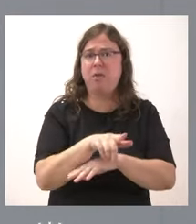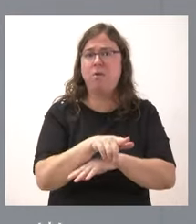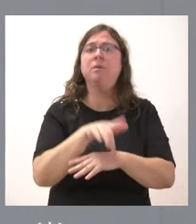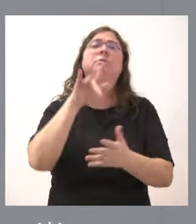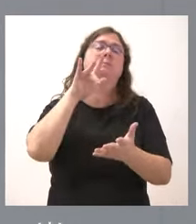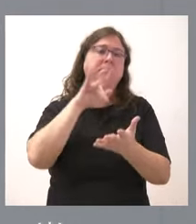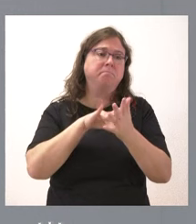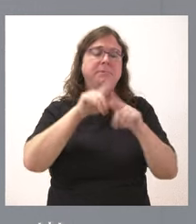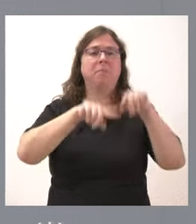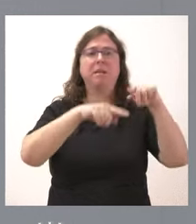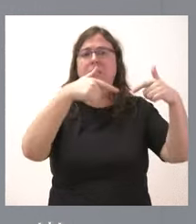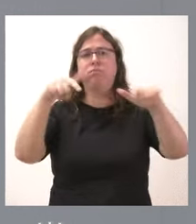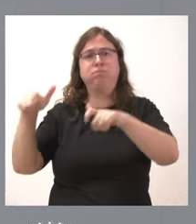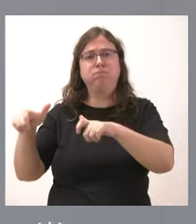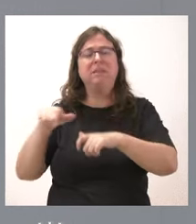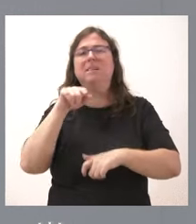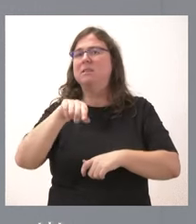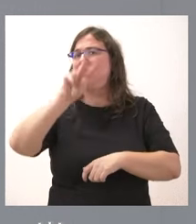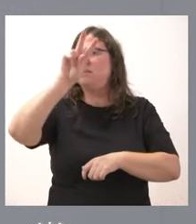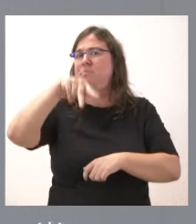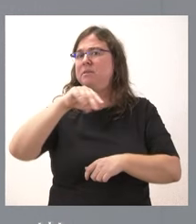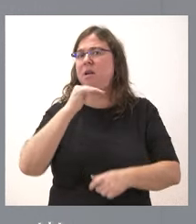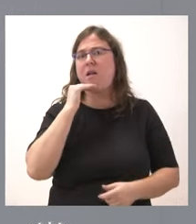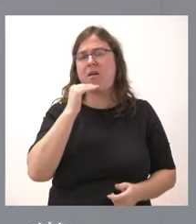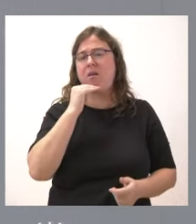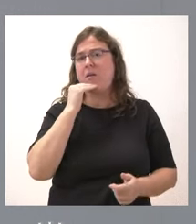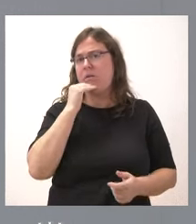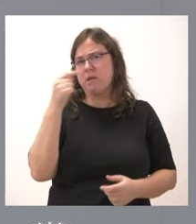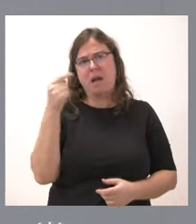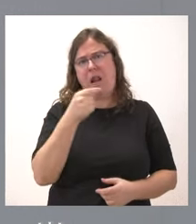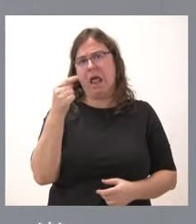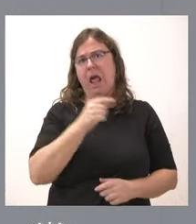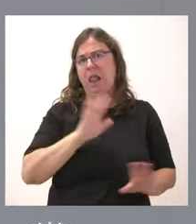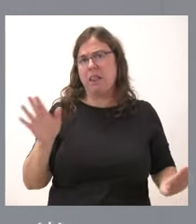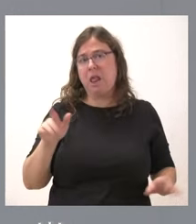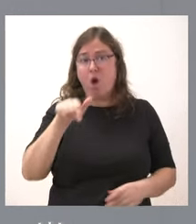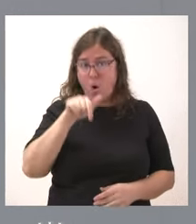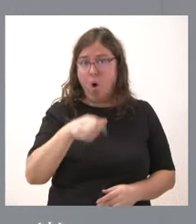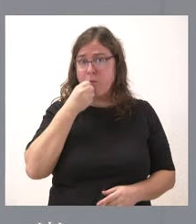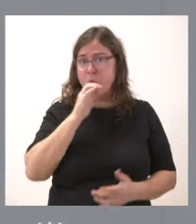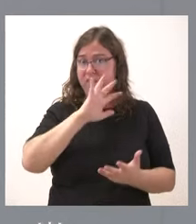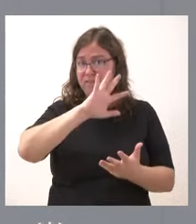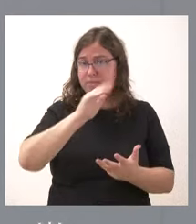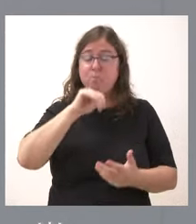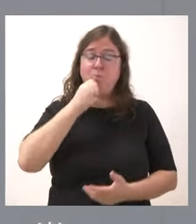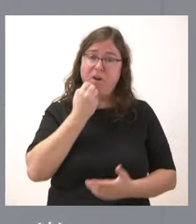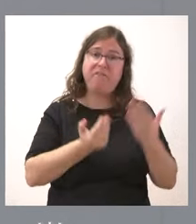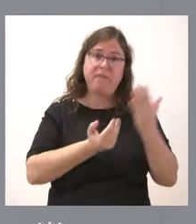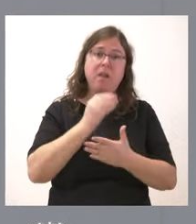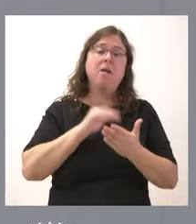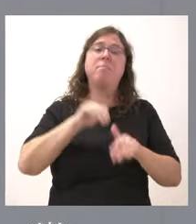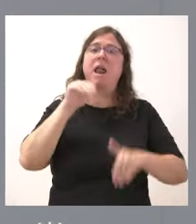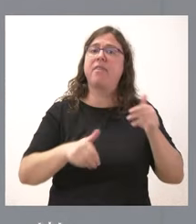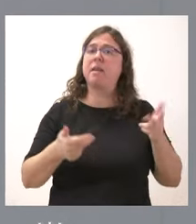u otra categoría, pues, lógicamente, es un elemento que es muy negativo. Hoy no es un buen día para la democracia española y la